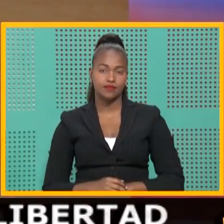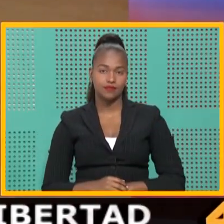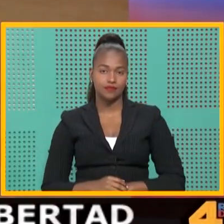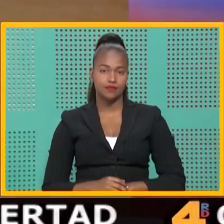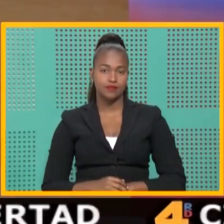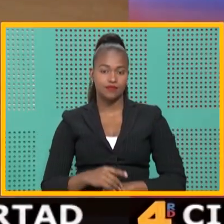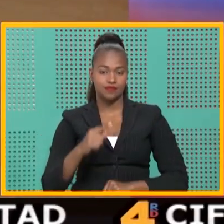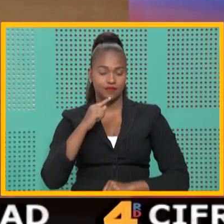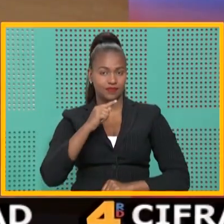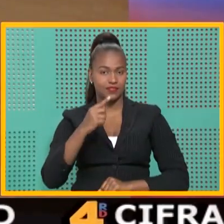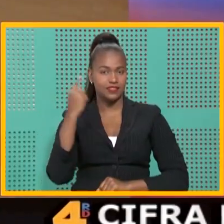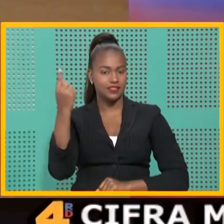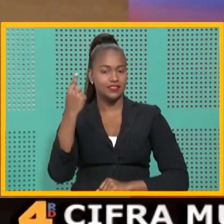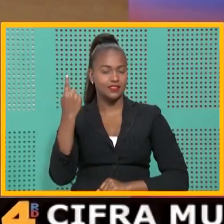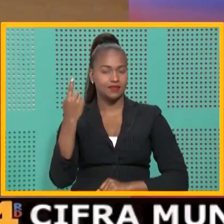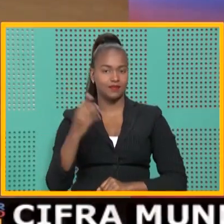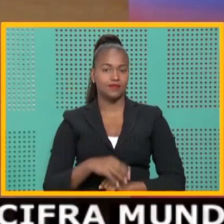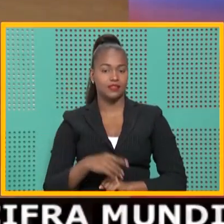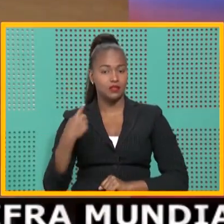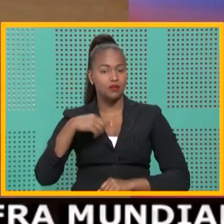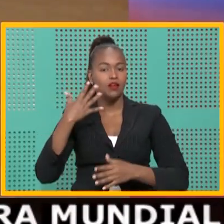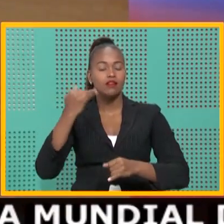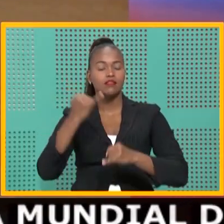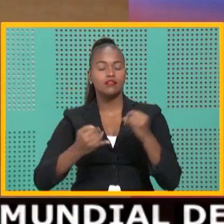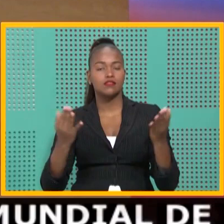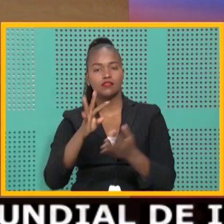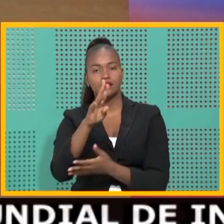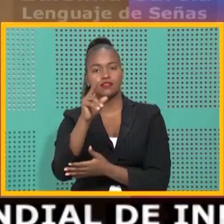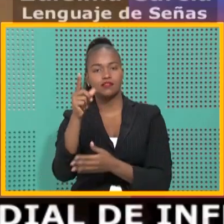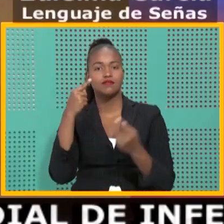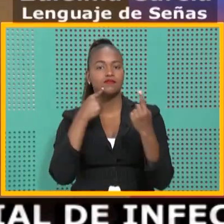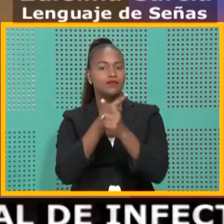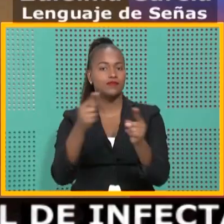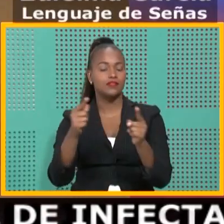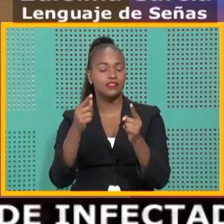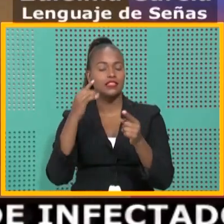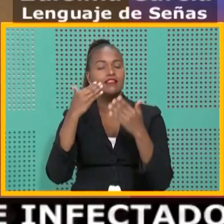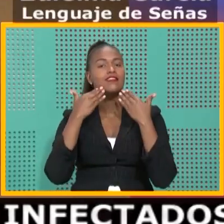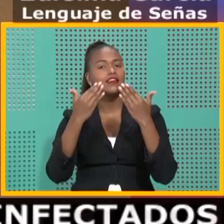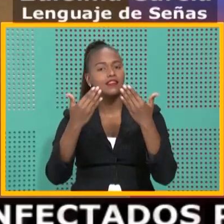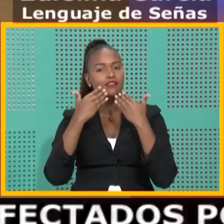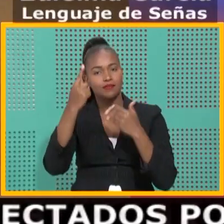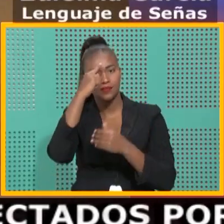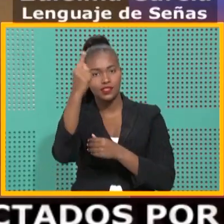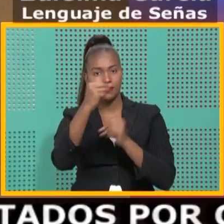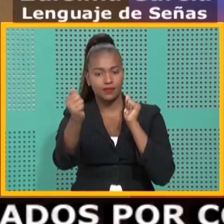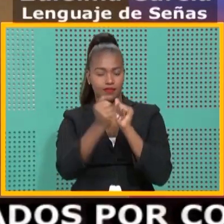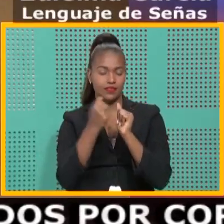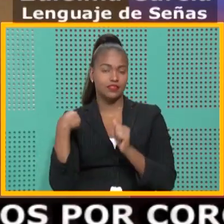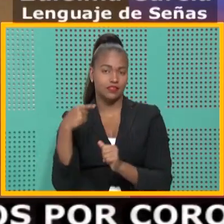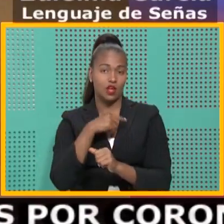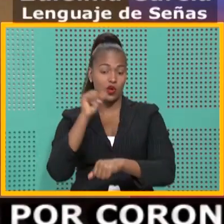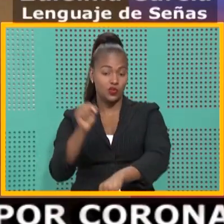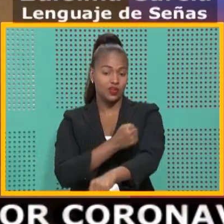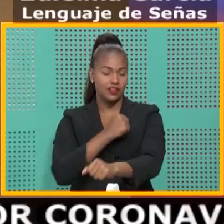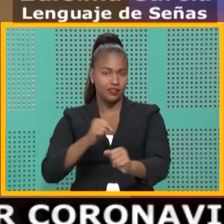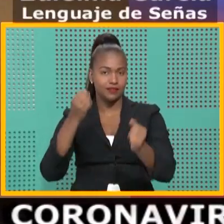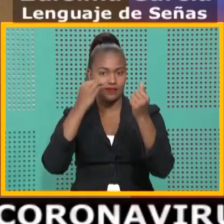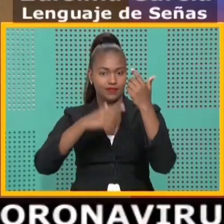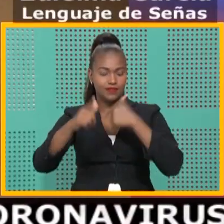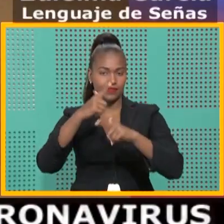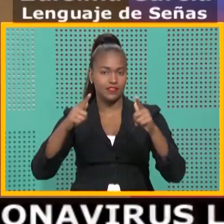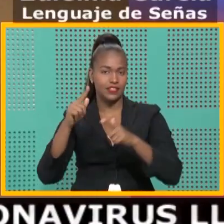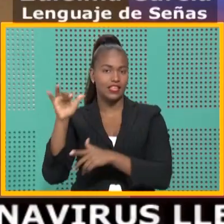¡Glor por siempre! Es así como despedimos esta emisión de 4R de Noticias. Gracias infinitas por acompañarnos. Zuleima García en lenguas de